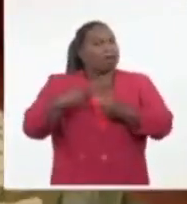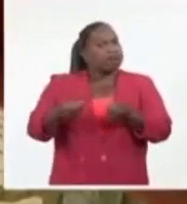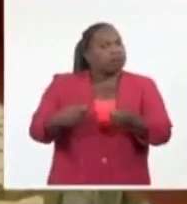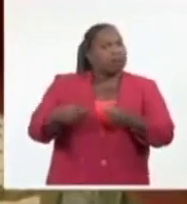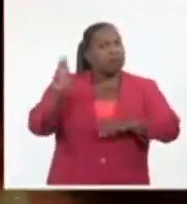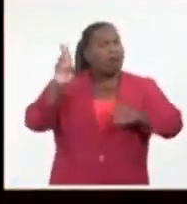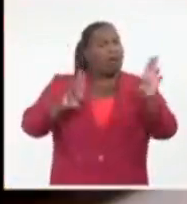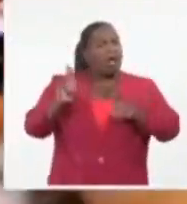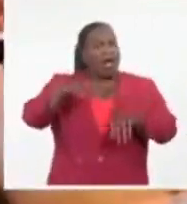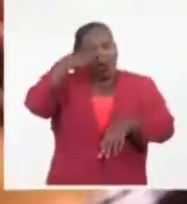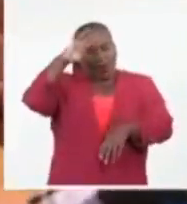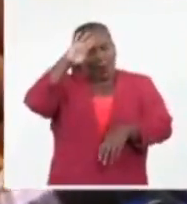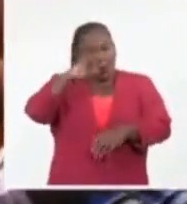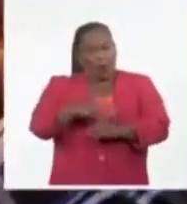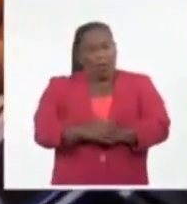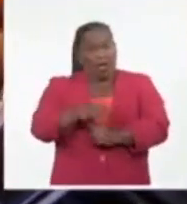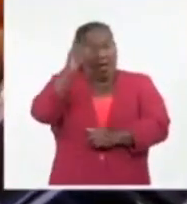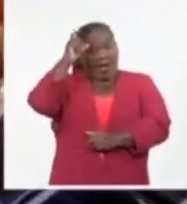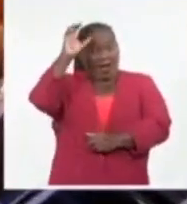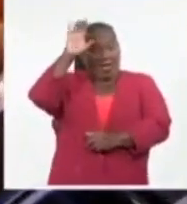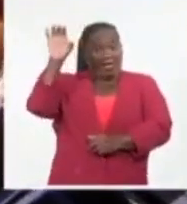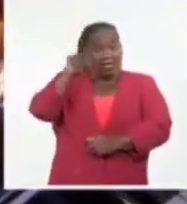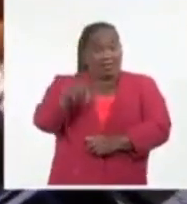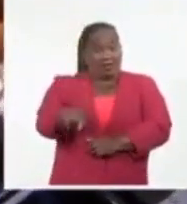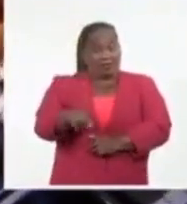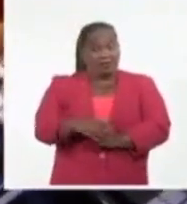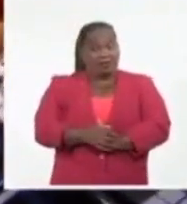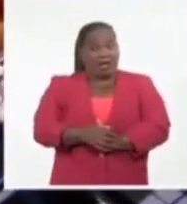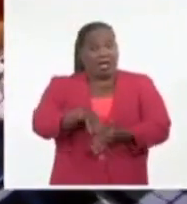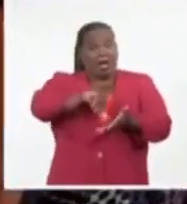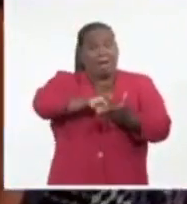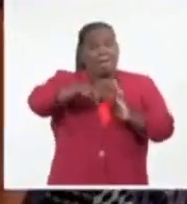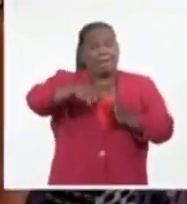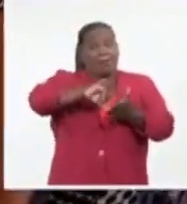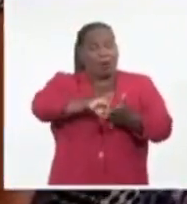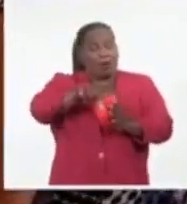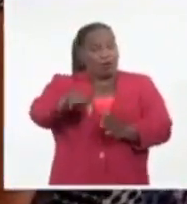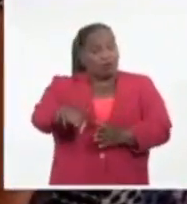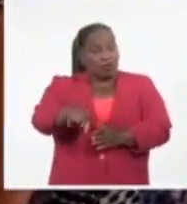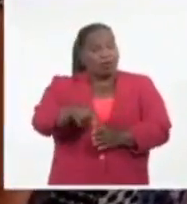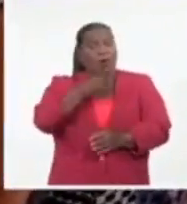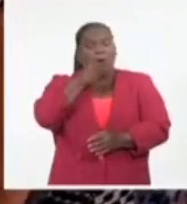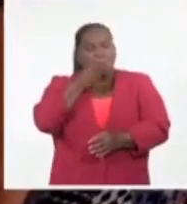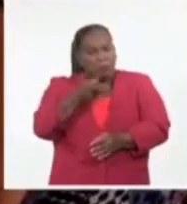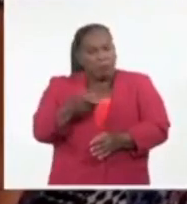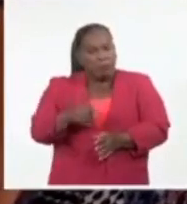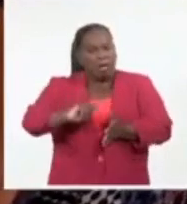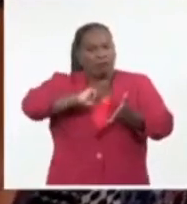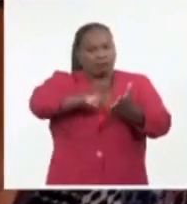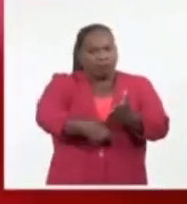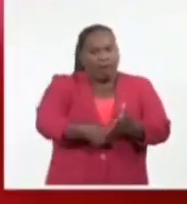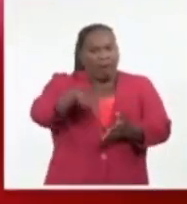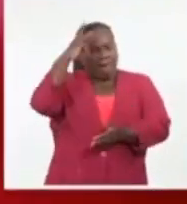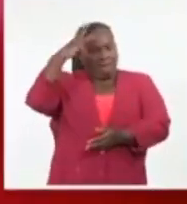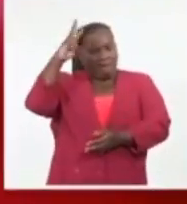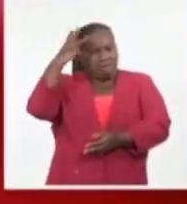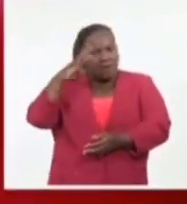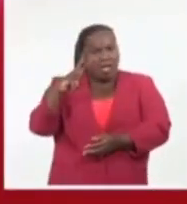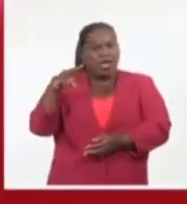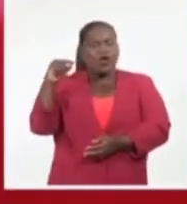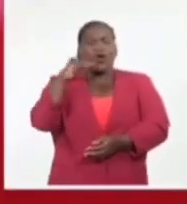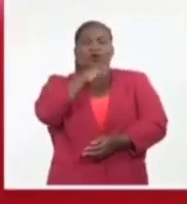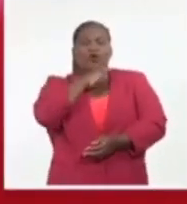las antillas en materia de ganadería y de hecho varios proyectos están en camino de concretarse con México, Rusia, Bielorrusia,